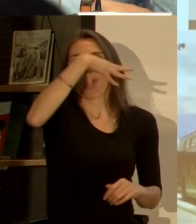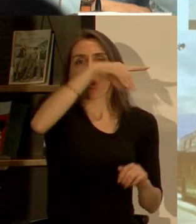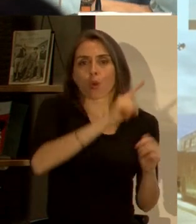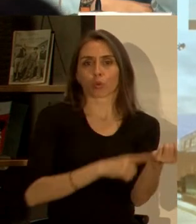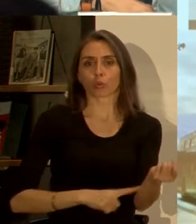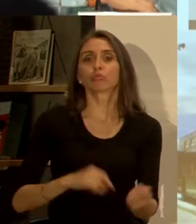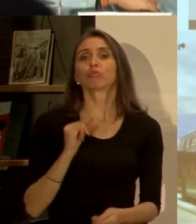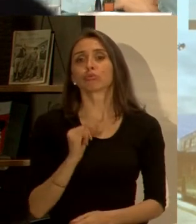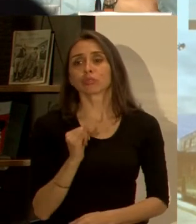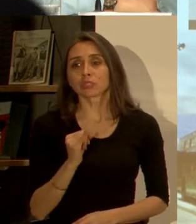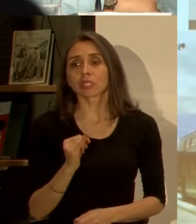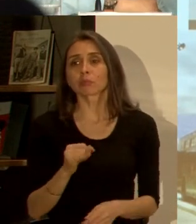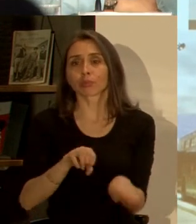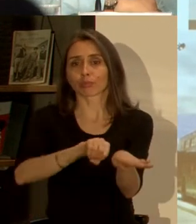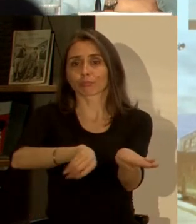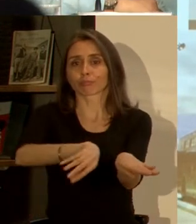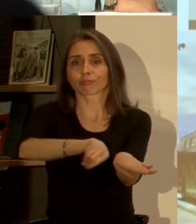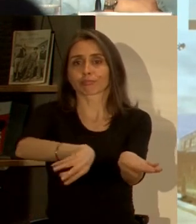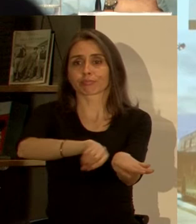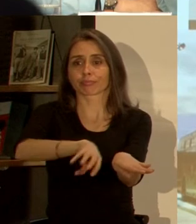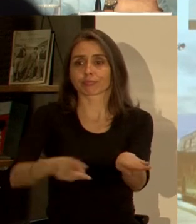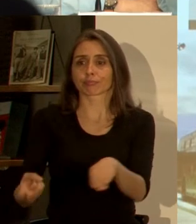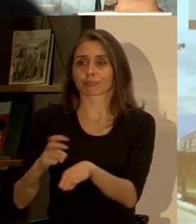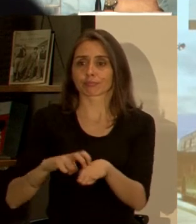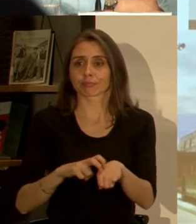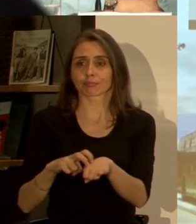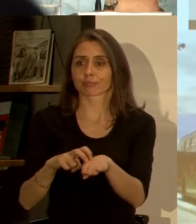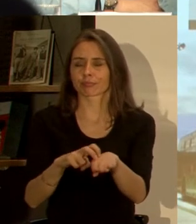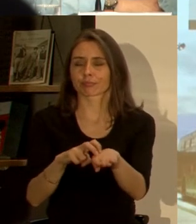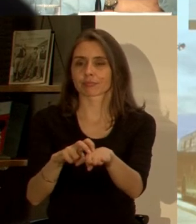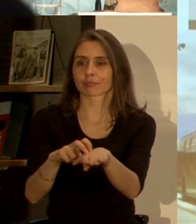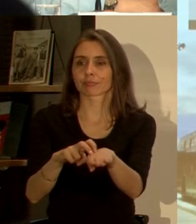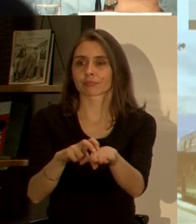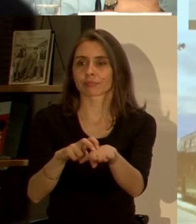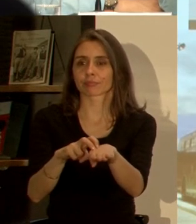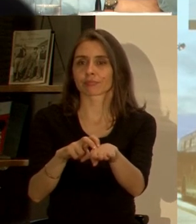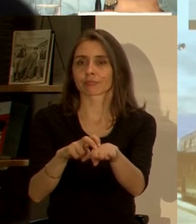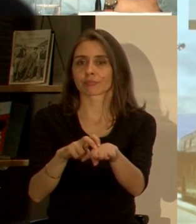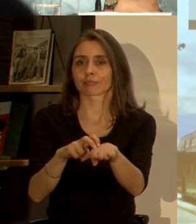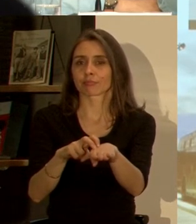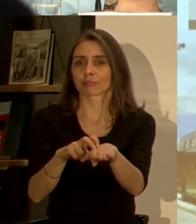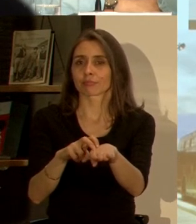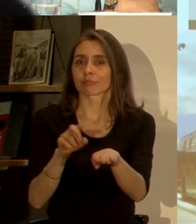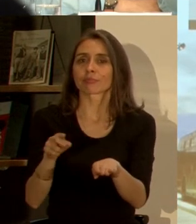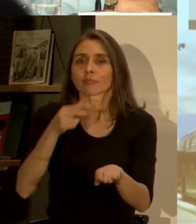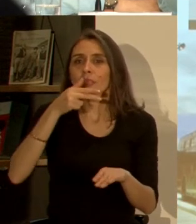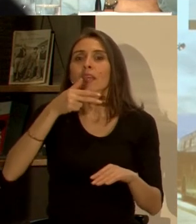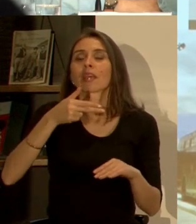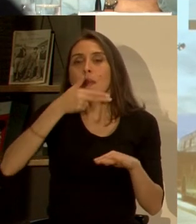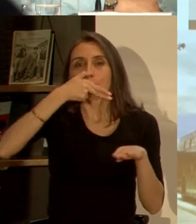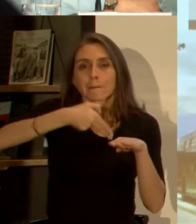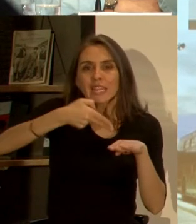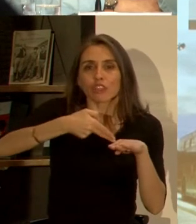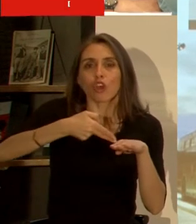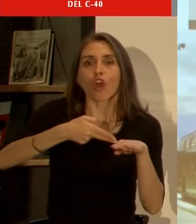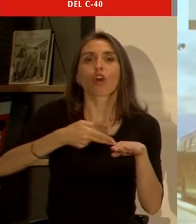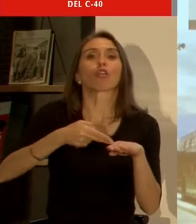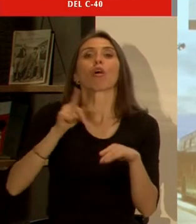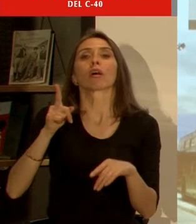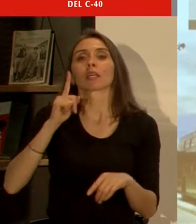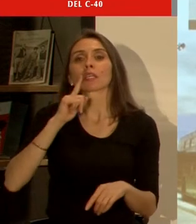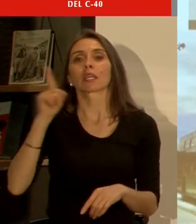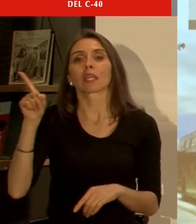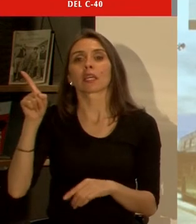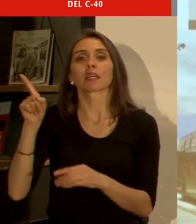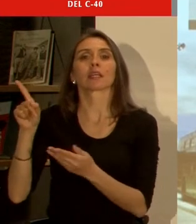las emisiones y el transporte, como lo conocemos normalmente, a base de combustibles fósiles, está subsidiado